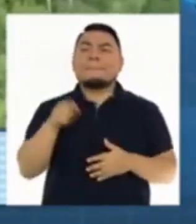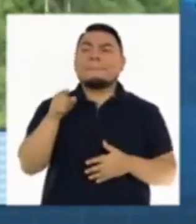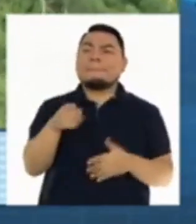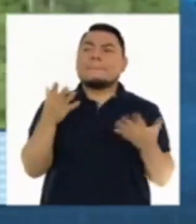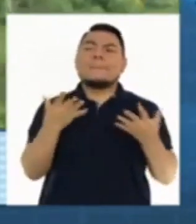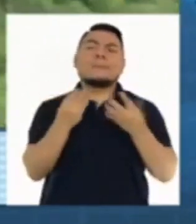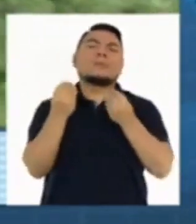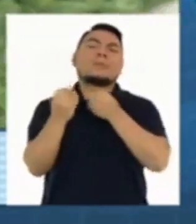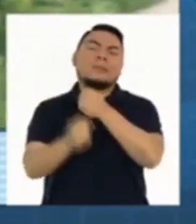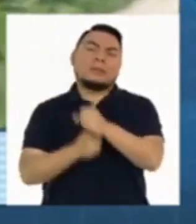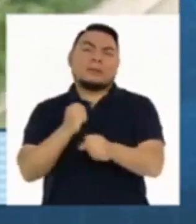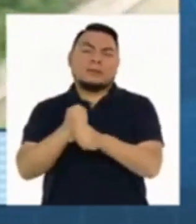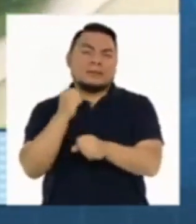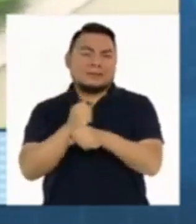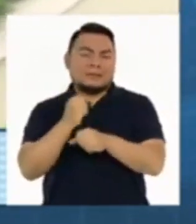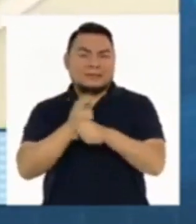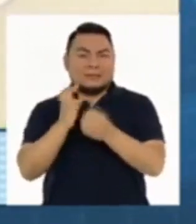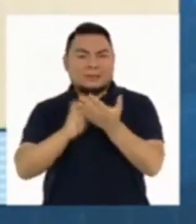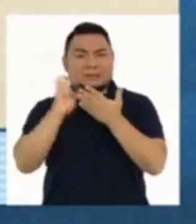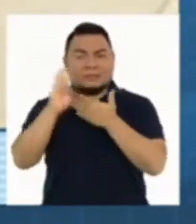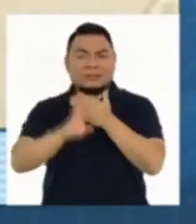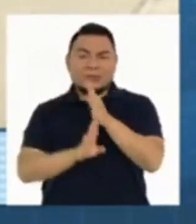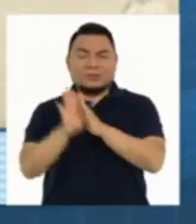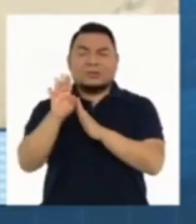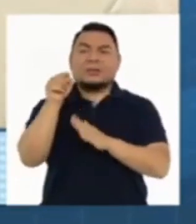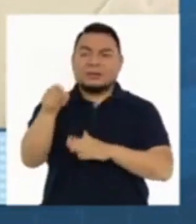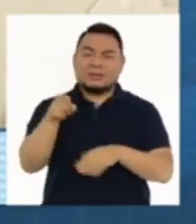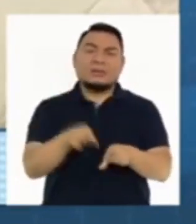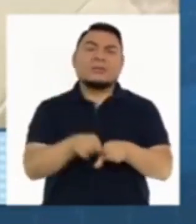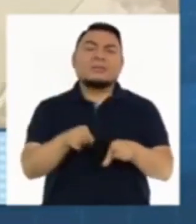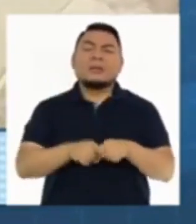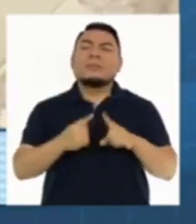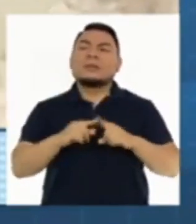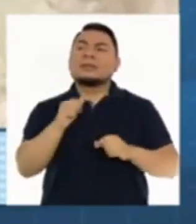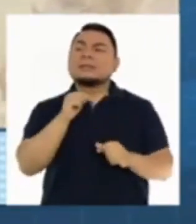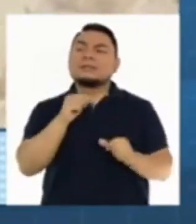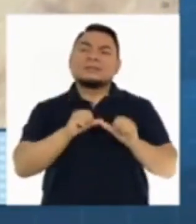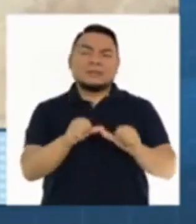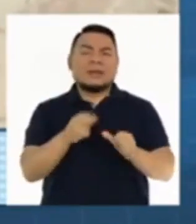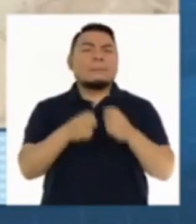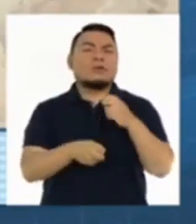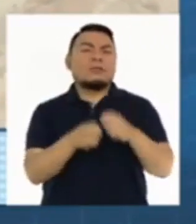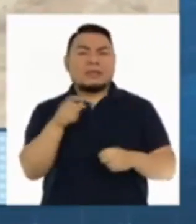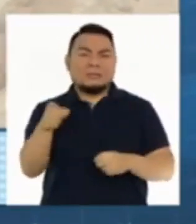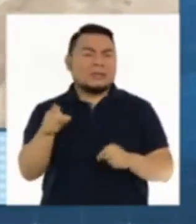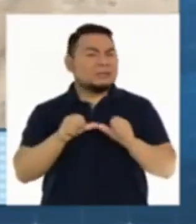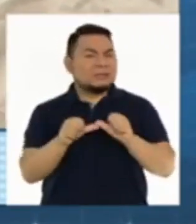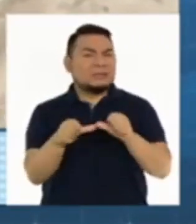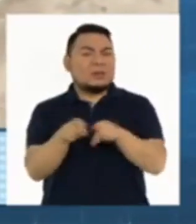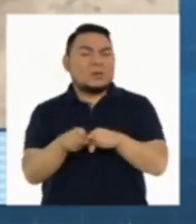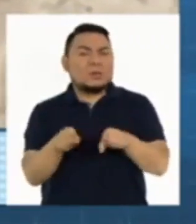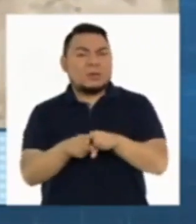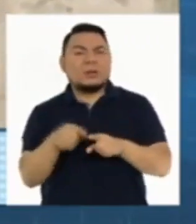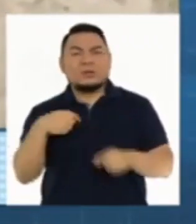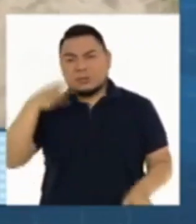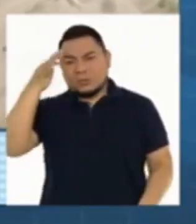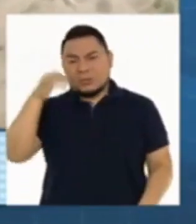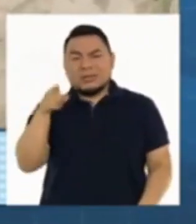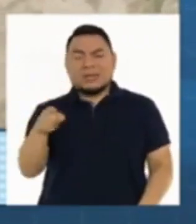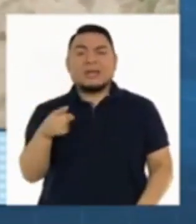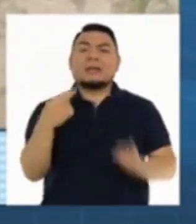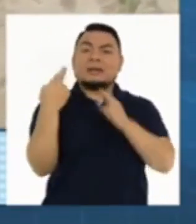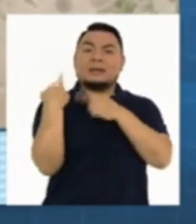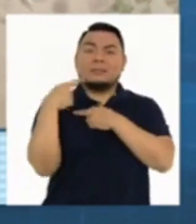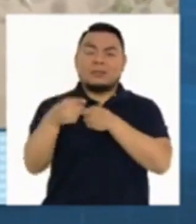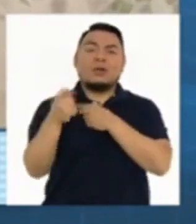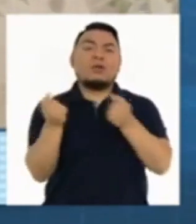varios años que se trabaja el programa de desarrollo alternativo, pero seguimos teniendo este tipo de problemas. Entonces, yo creo que hay una responsabilidad de